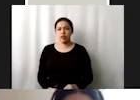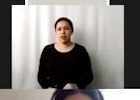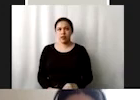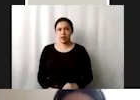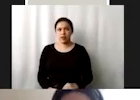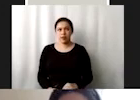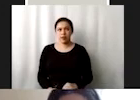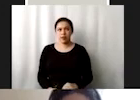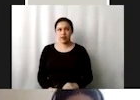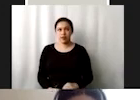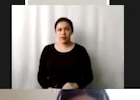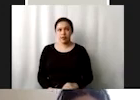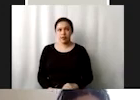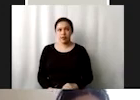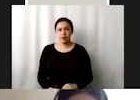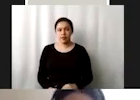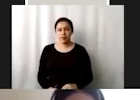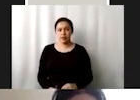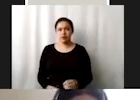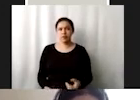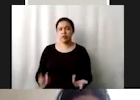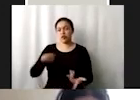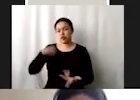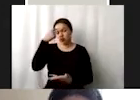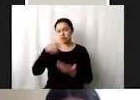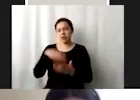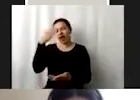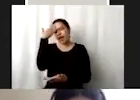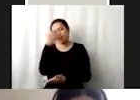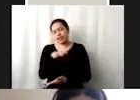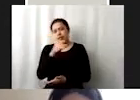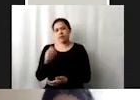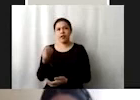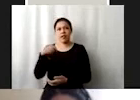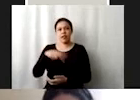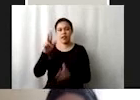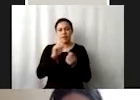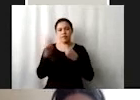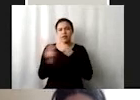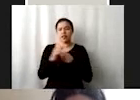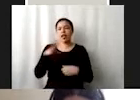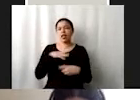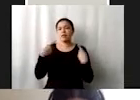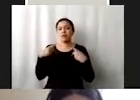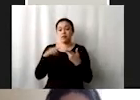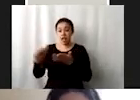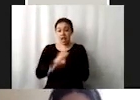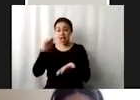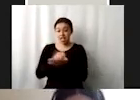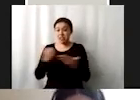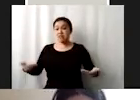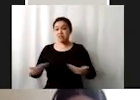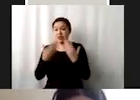porque bueno ustedes lo saben hay muchos y nuestro país tiene personas que no tienen ni acta de nacimiento